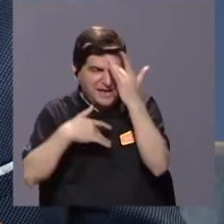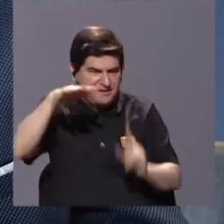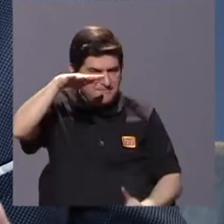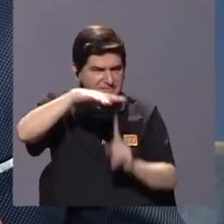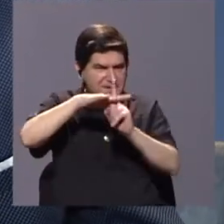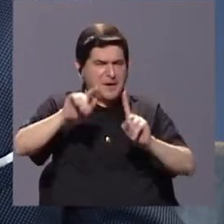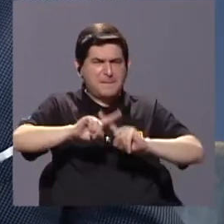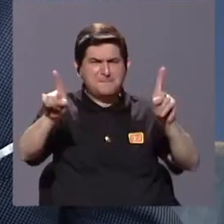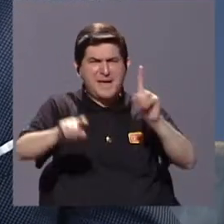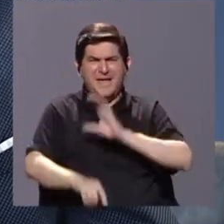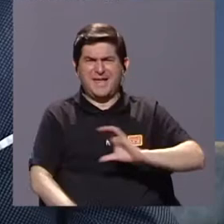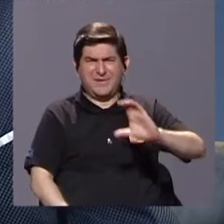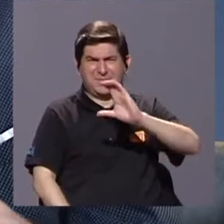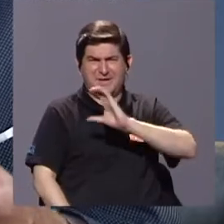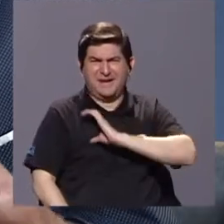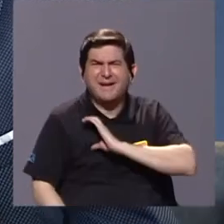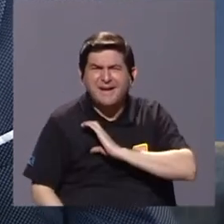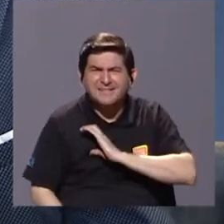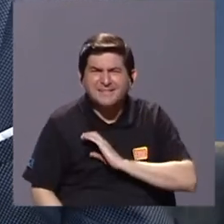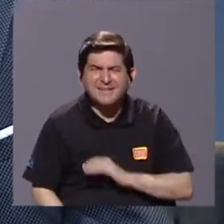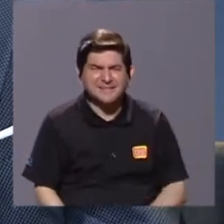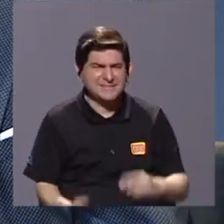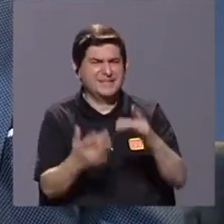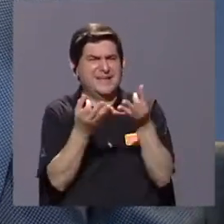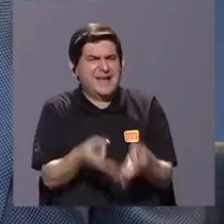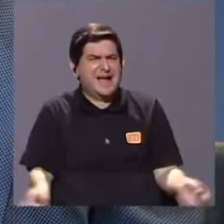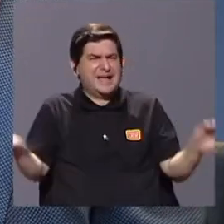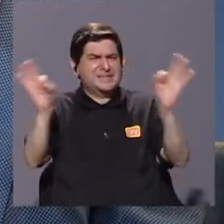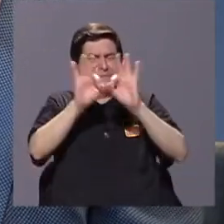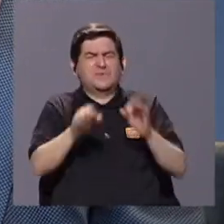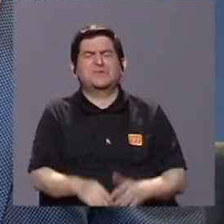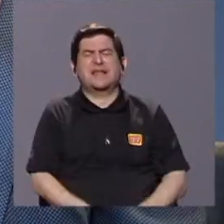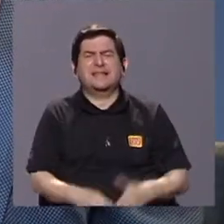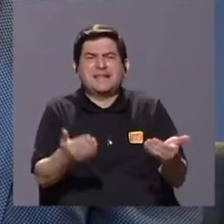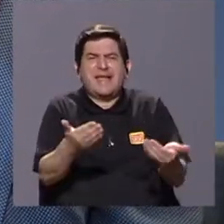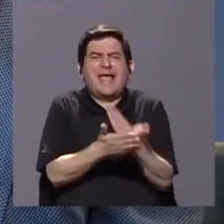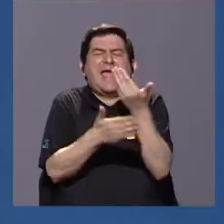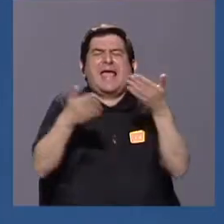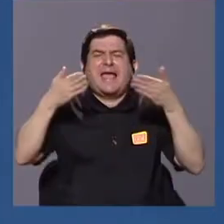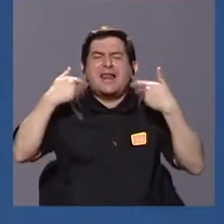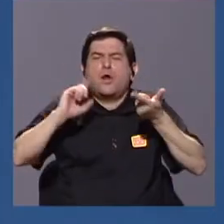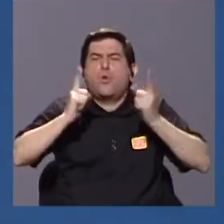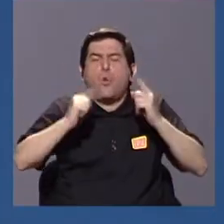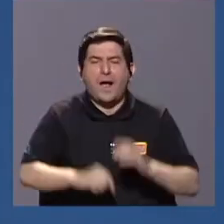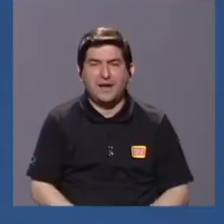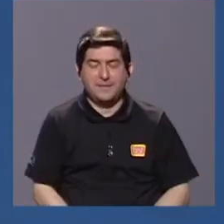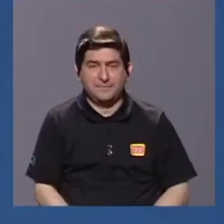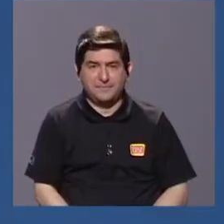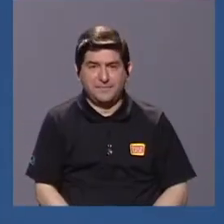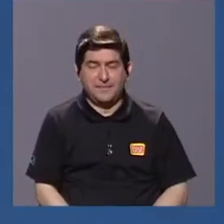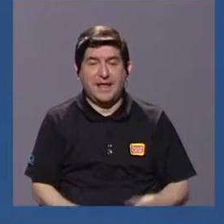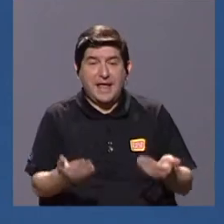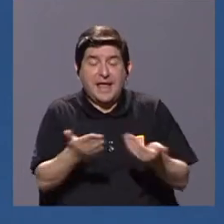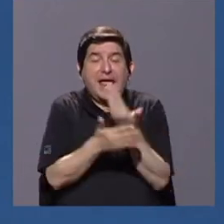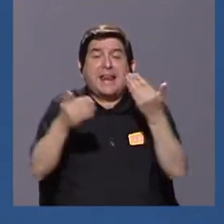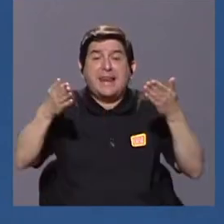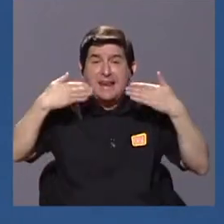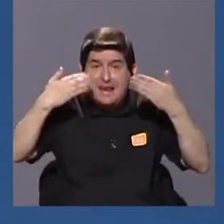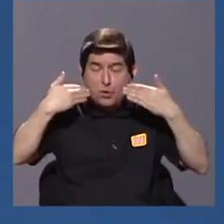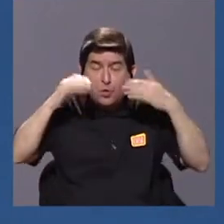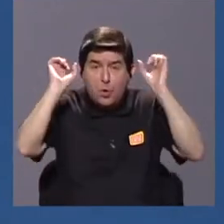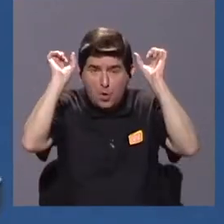pero ¿cuáles características son relevantes en el neotrópico específicamente? Sí, bueno, específicamente en el neotrópico